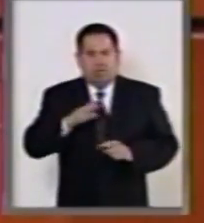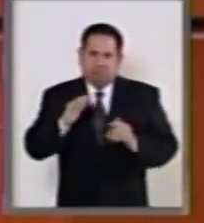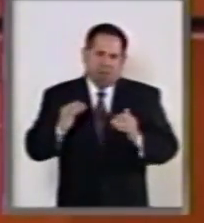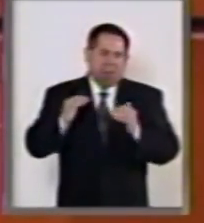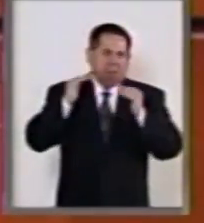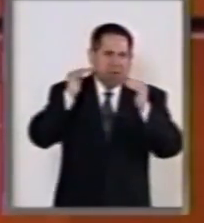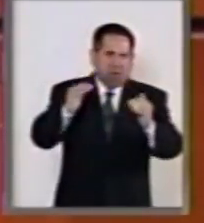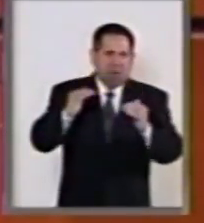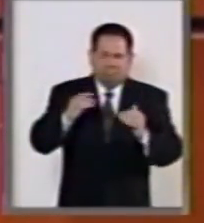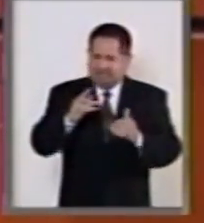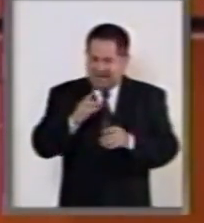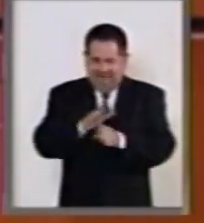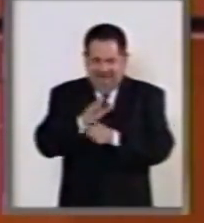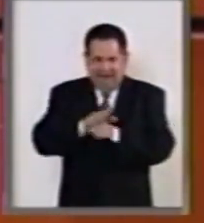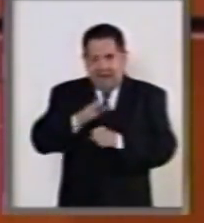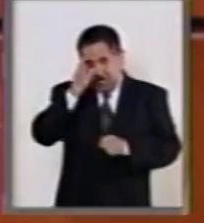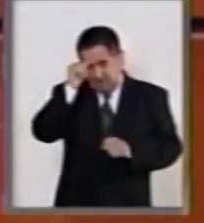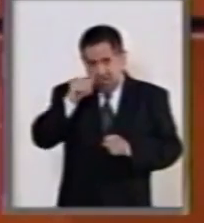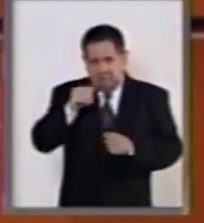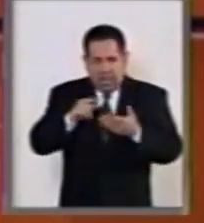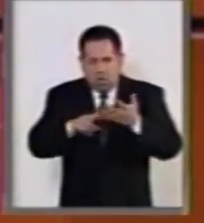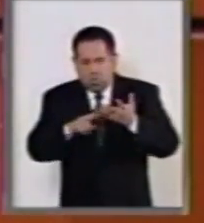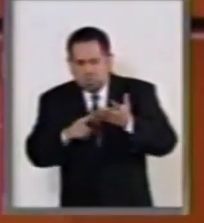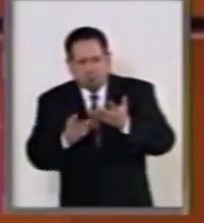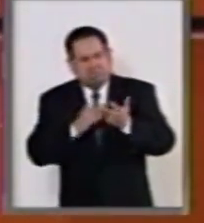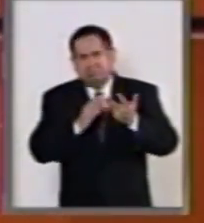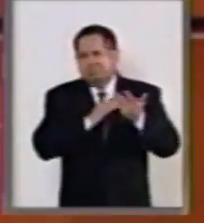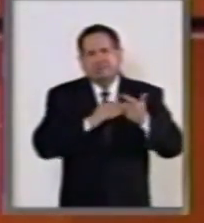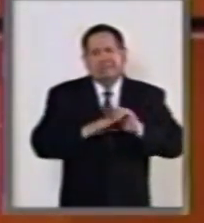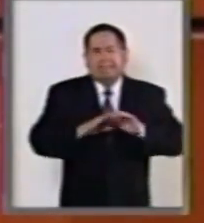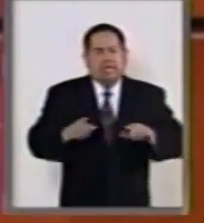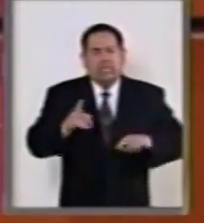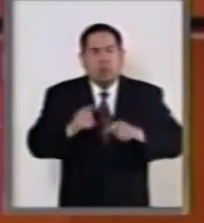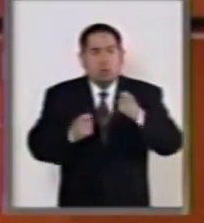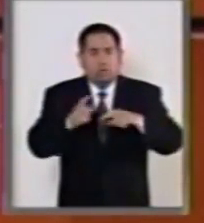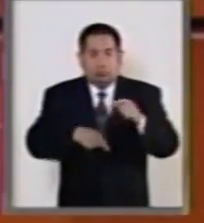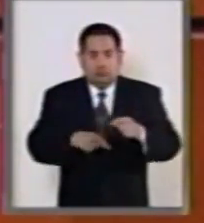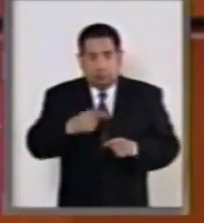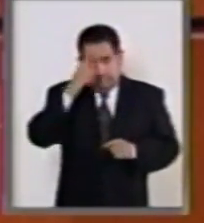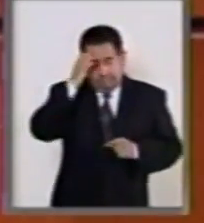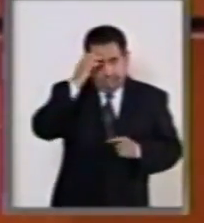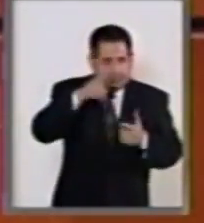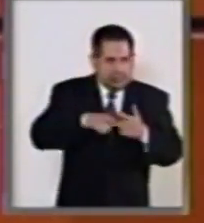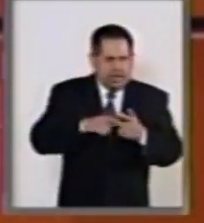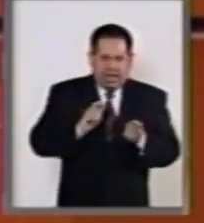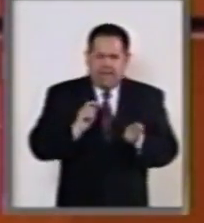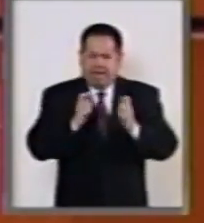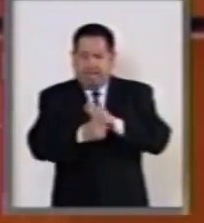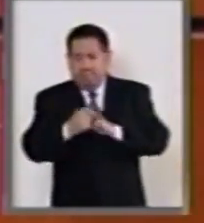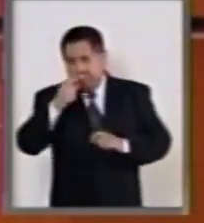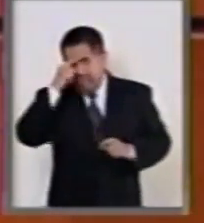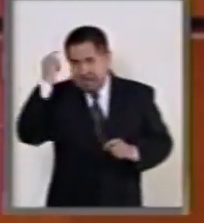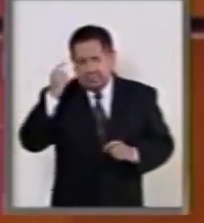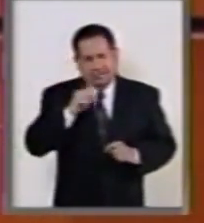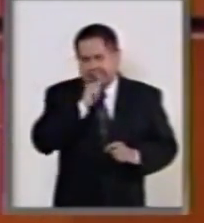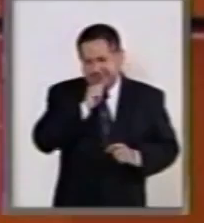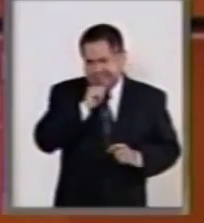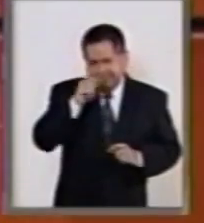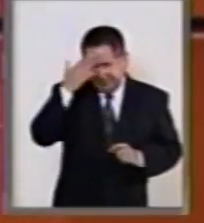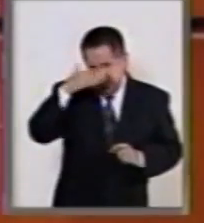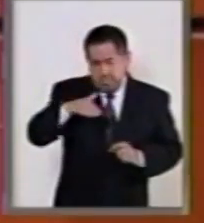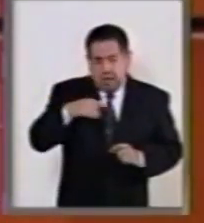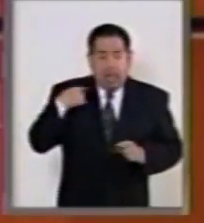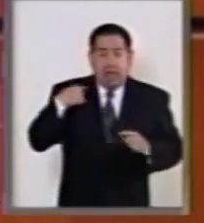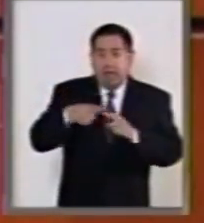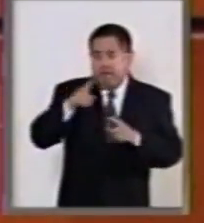ya tenemos prácticamente que derogar en nuestro país. Sabemos que el tránsito no va a ser fácil, no ha sido fácil en estos